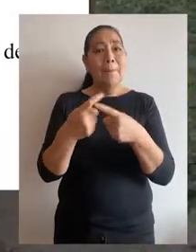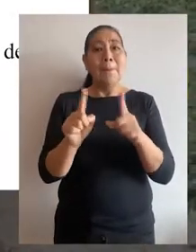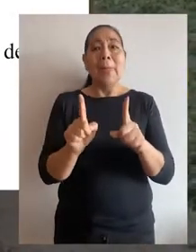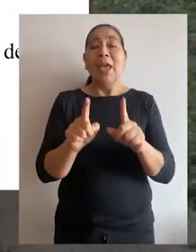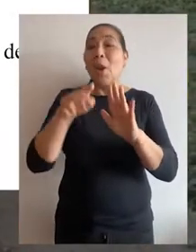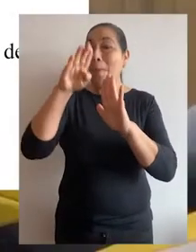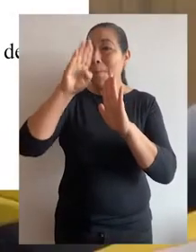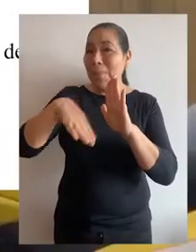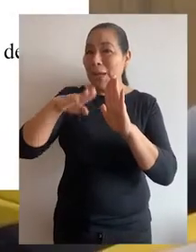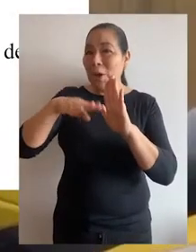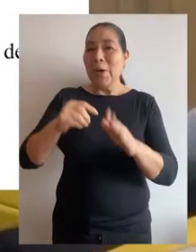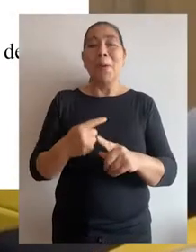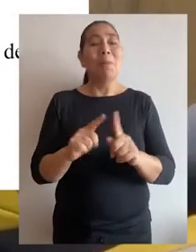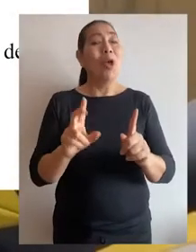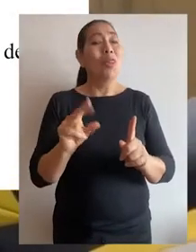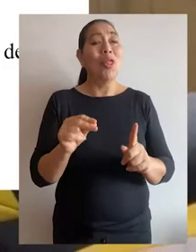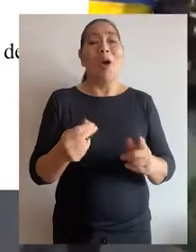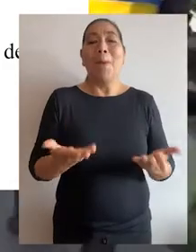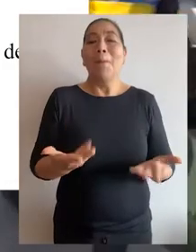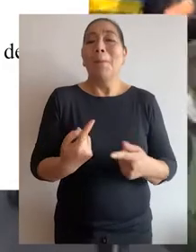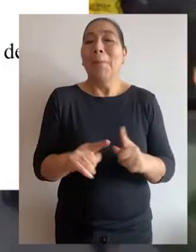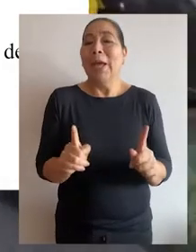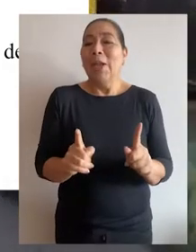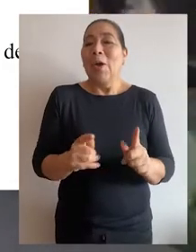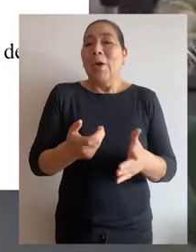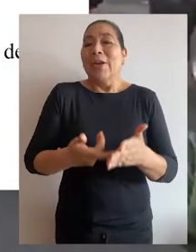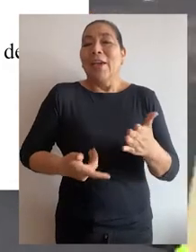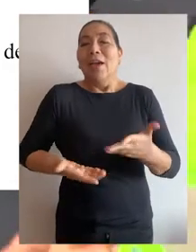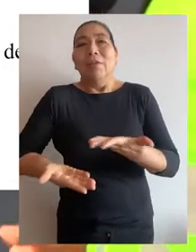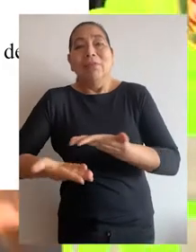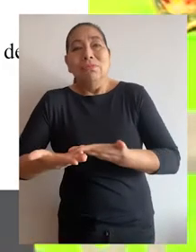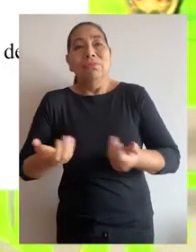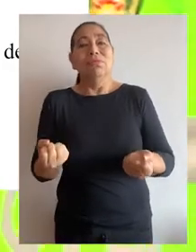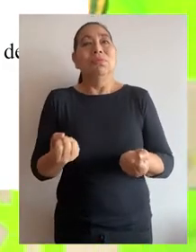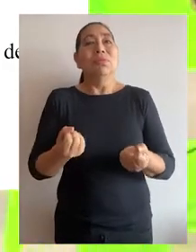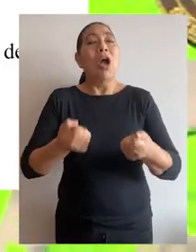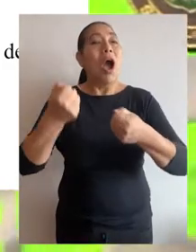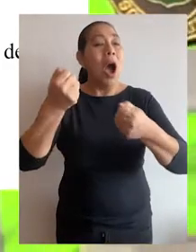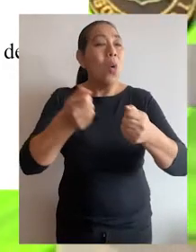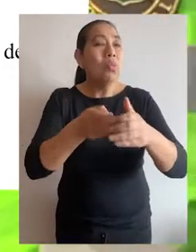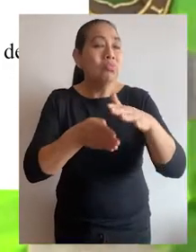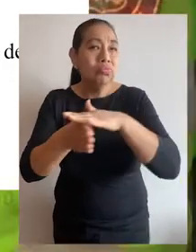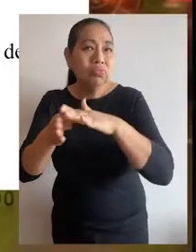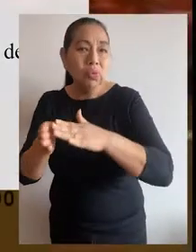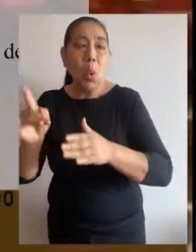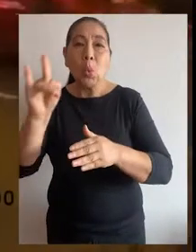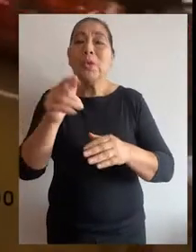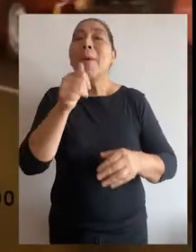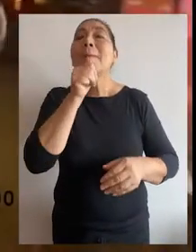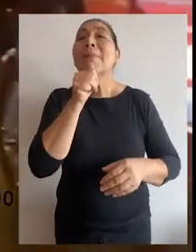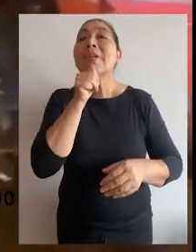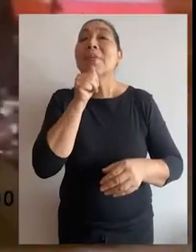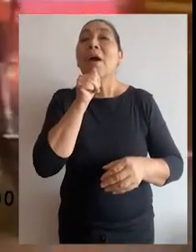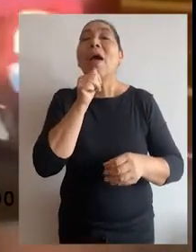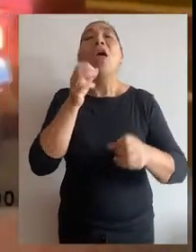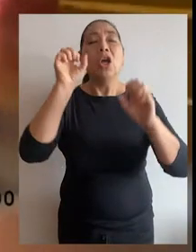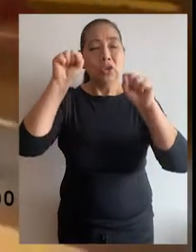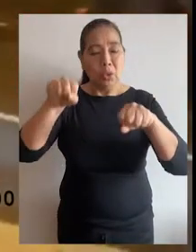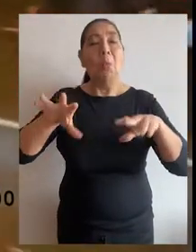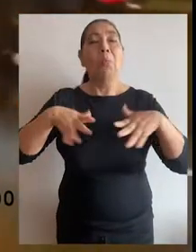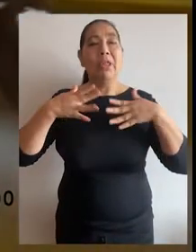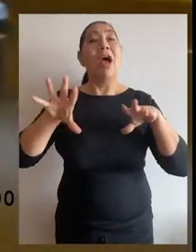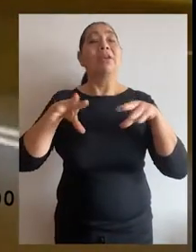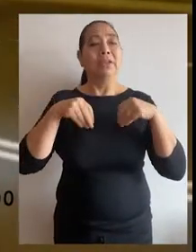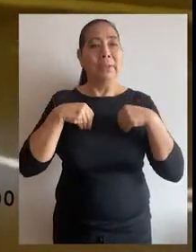circulación de vehículos menores motorizados o no motorizados, sea que realicen transporte público de pasajeros o sean de uso privado en las vías